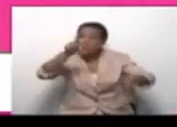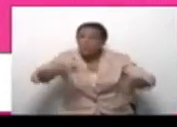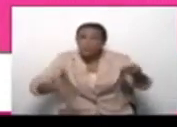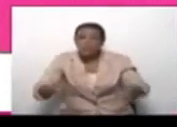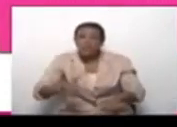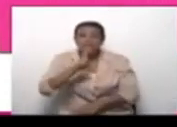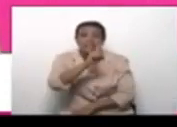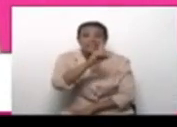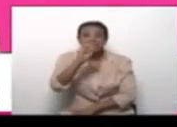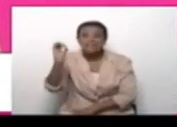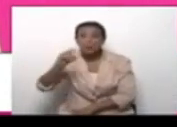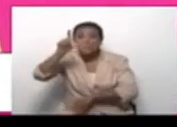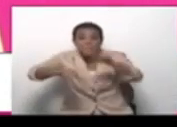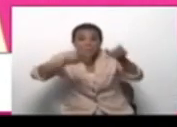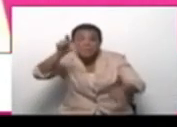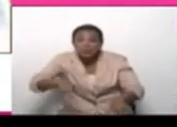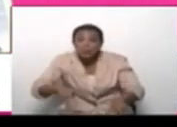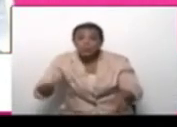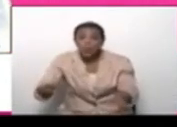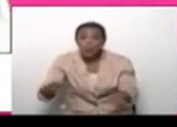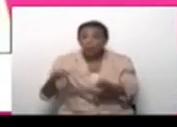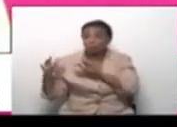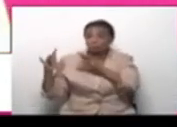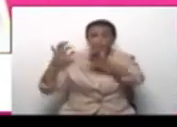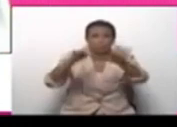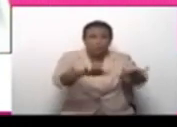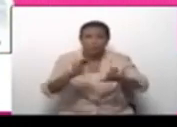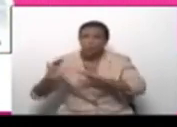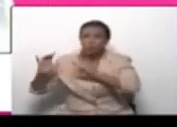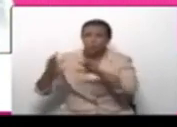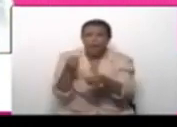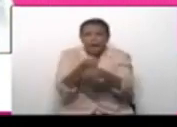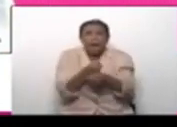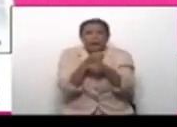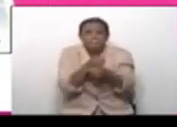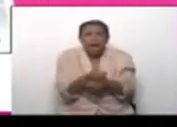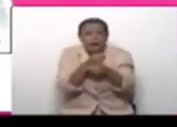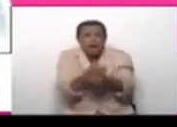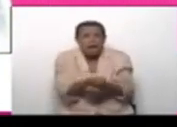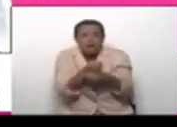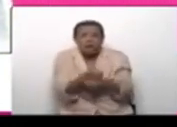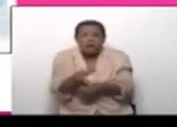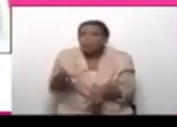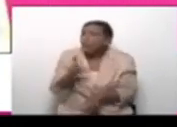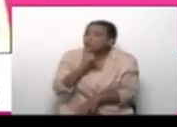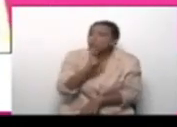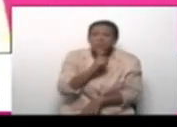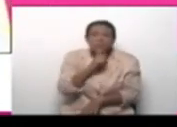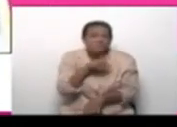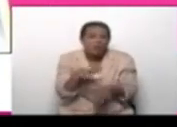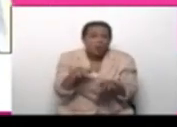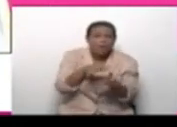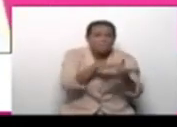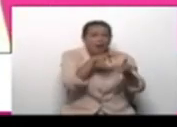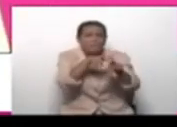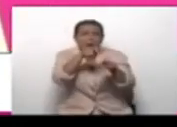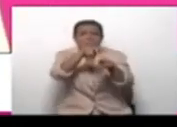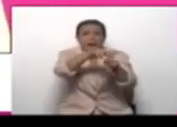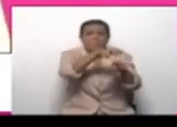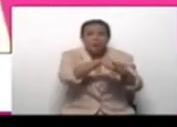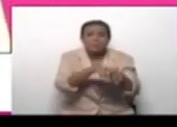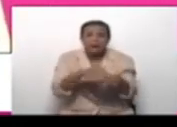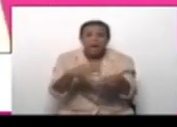Más de 100 hombres hay que mover en bestias, en unas zonas muy complejas, sobre todo a bajas